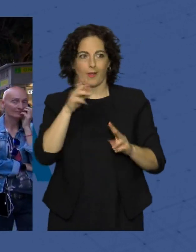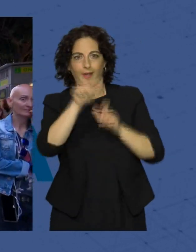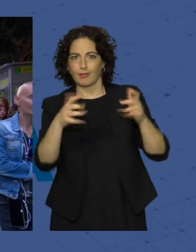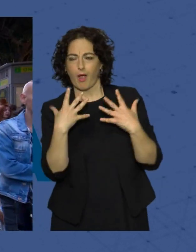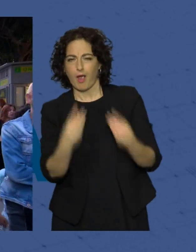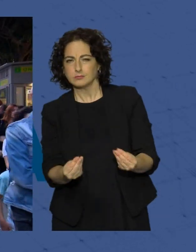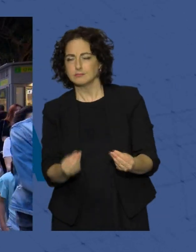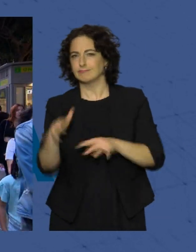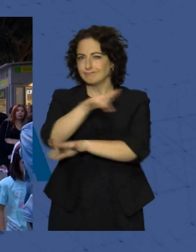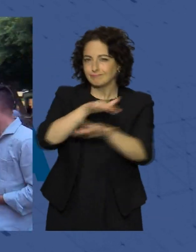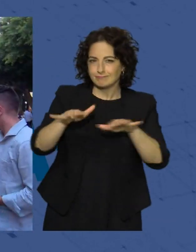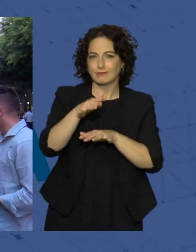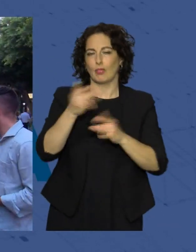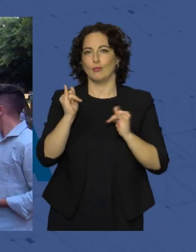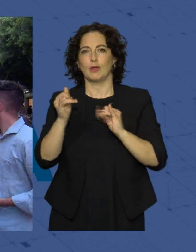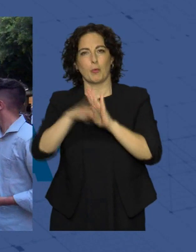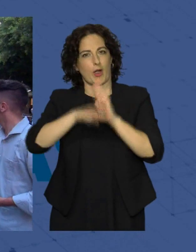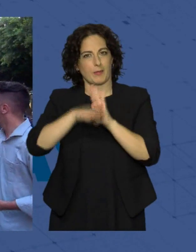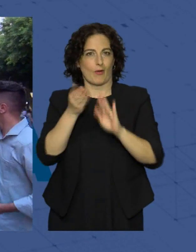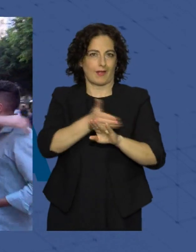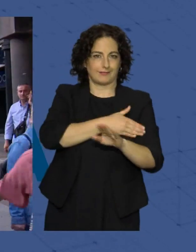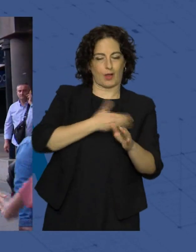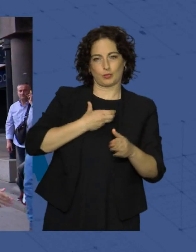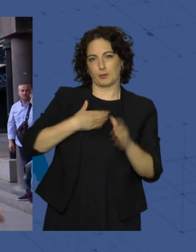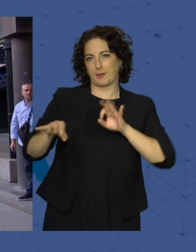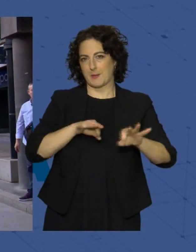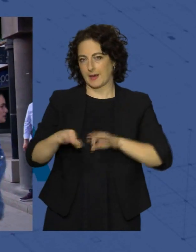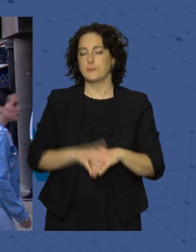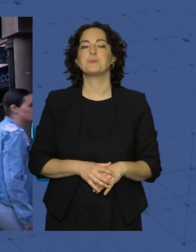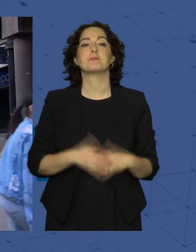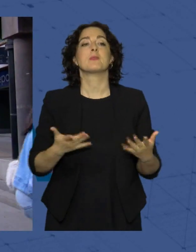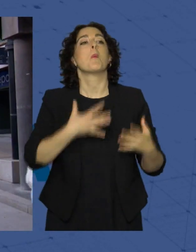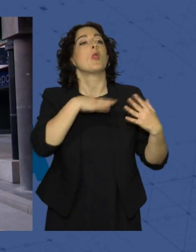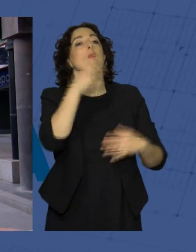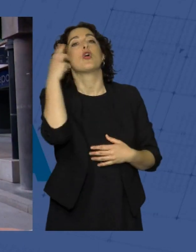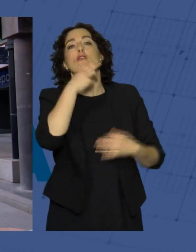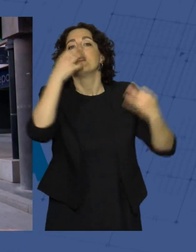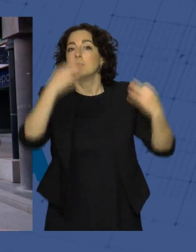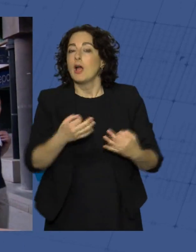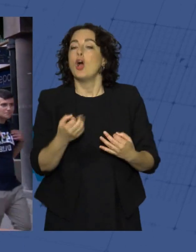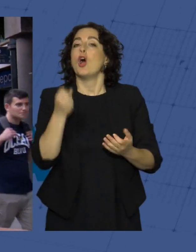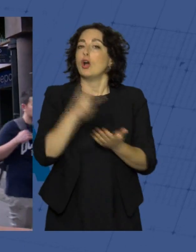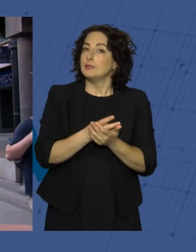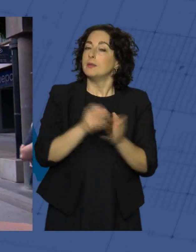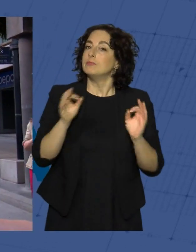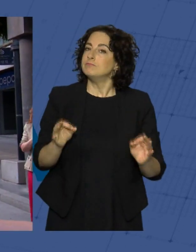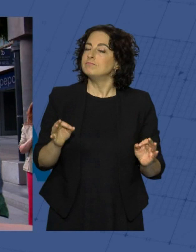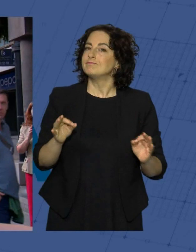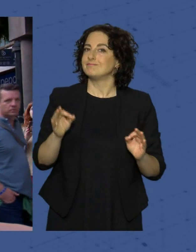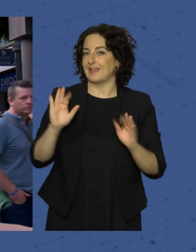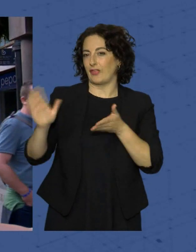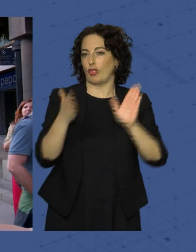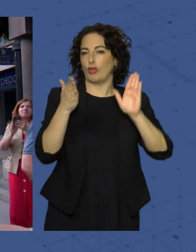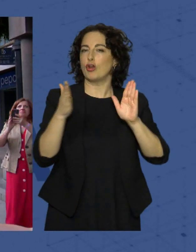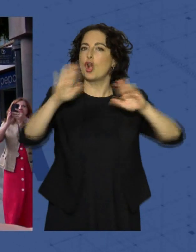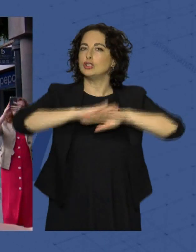personas que disfrutan con la programación que preparó el Ayuntamiento de Almería. Bueno, podemos confirmar que una vez más esta edición de la noche en blanco